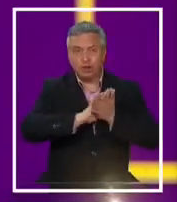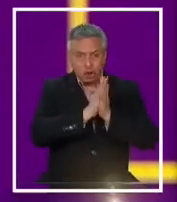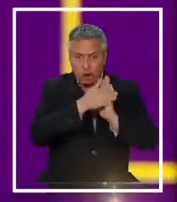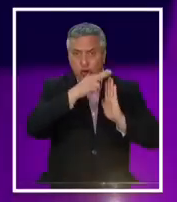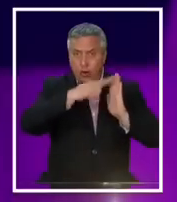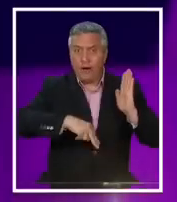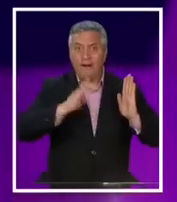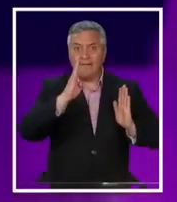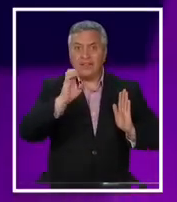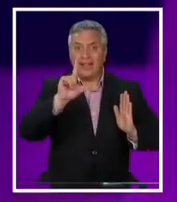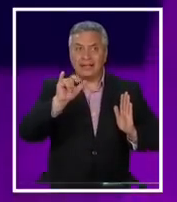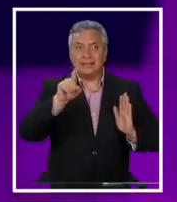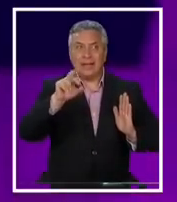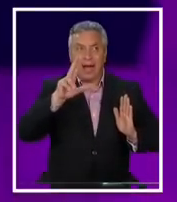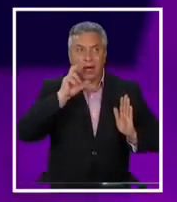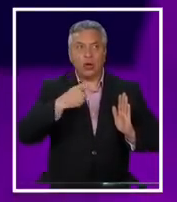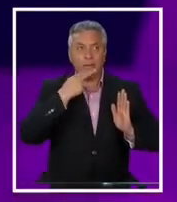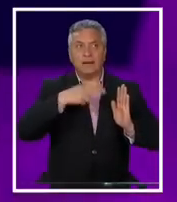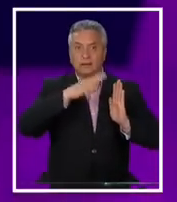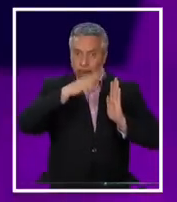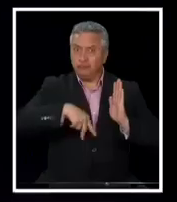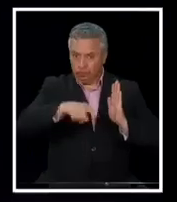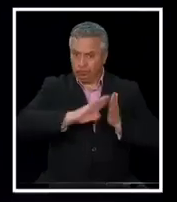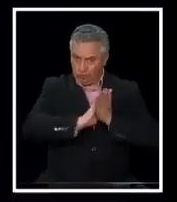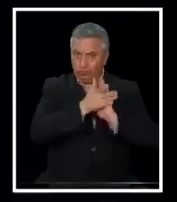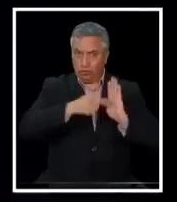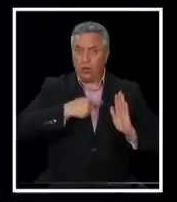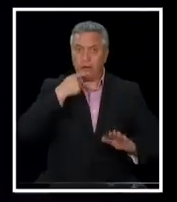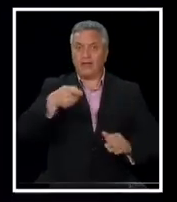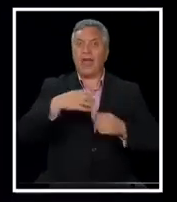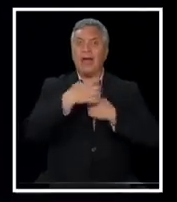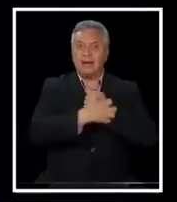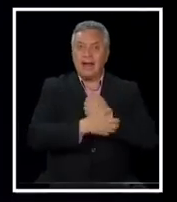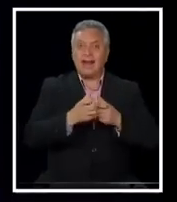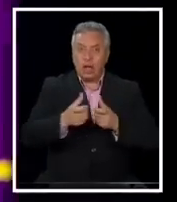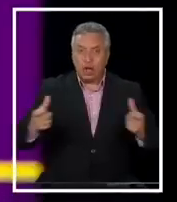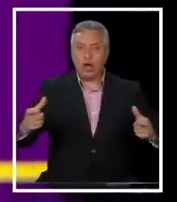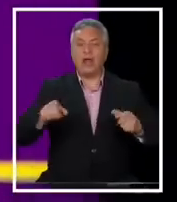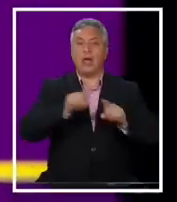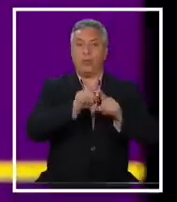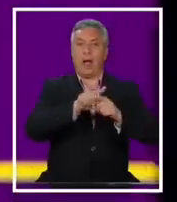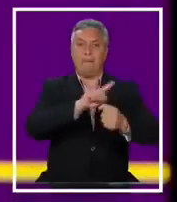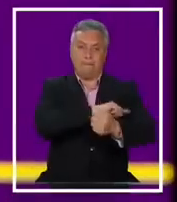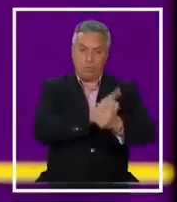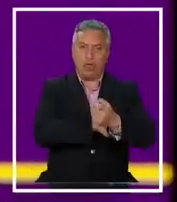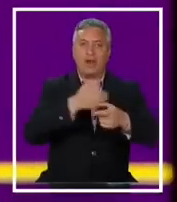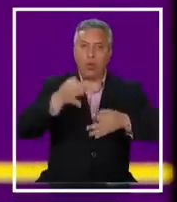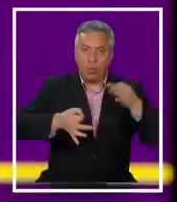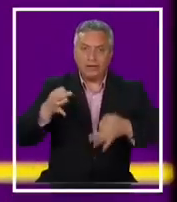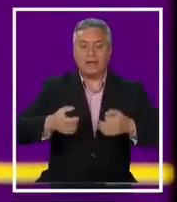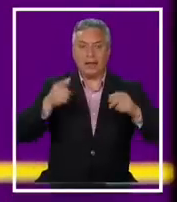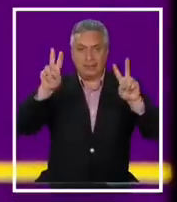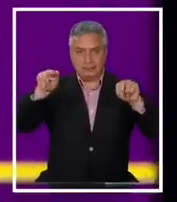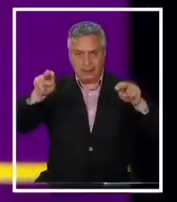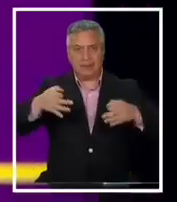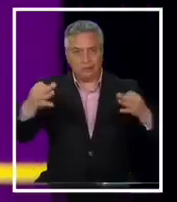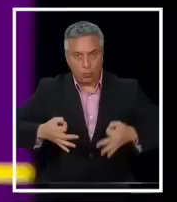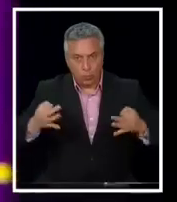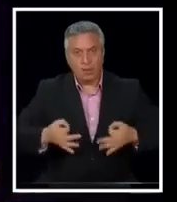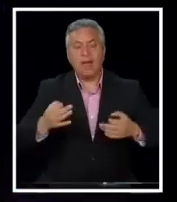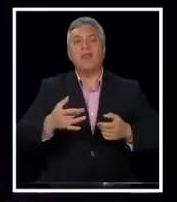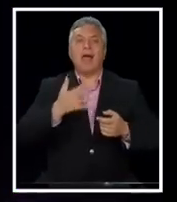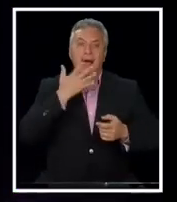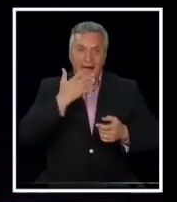Porque Belisario no solamente habla del tema de la Cámara de Regiones, habla del Poder Judicial, habla de los temas de seguridad, habla de la